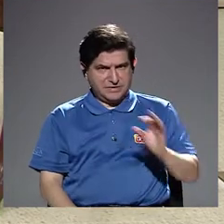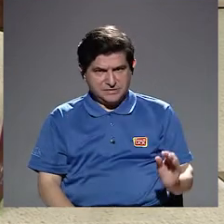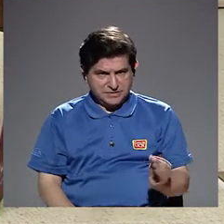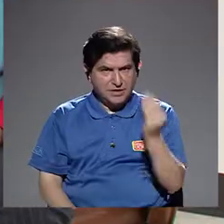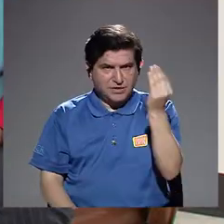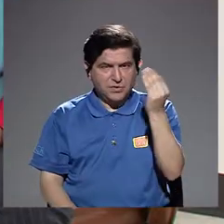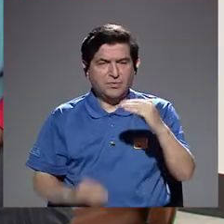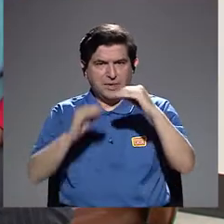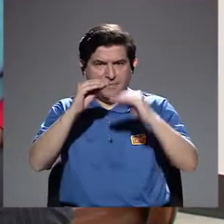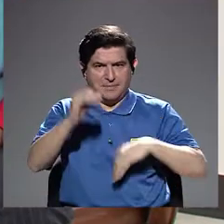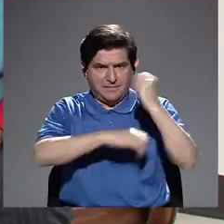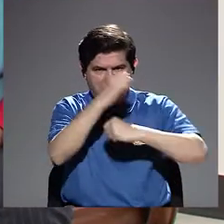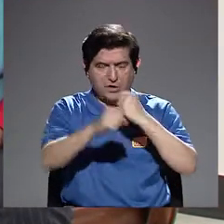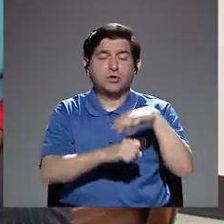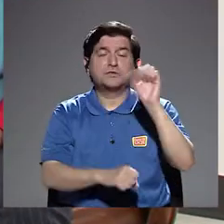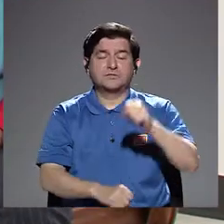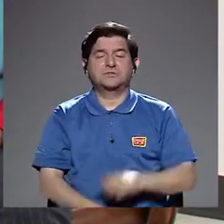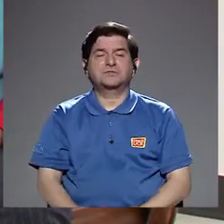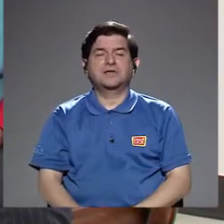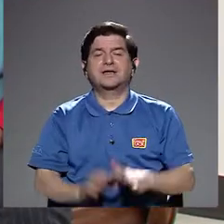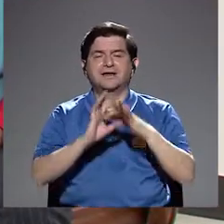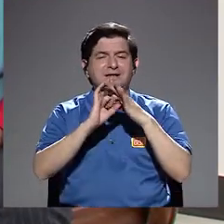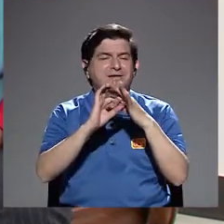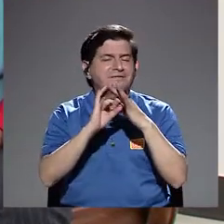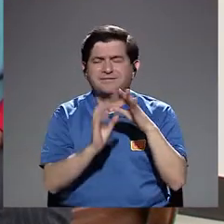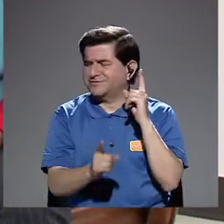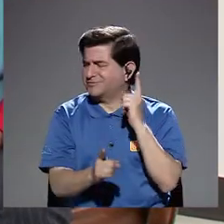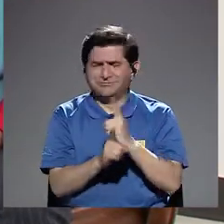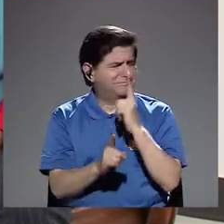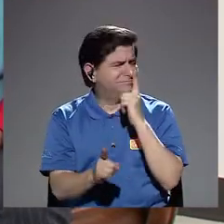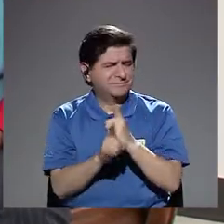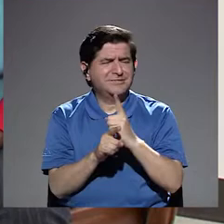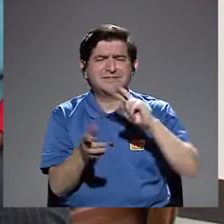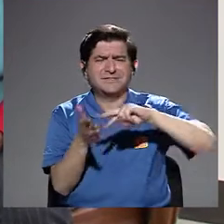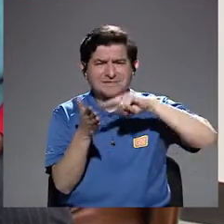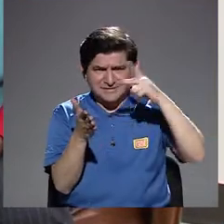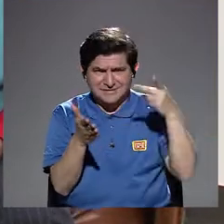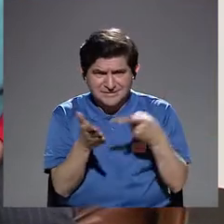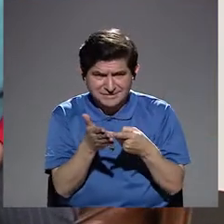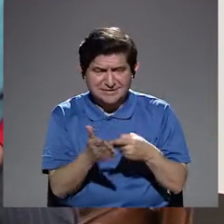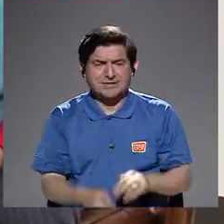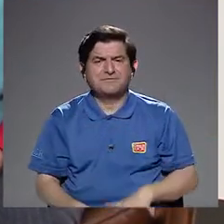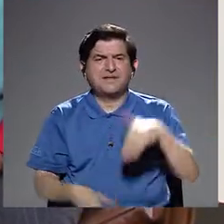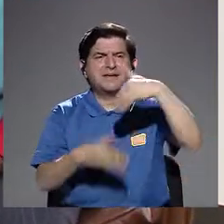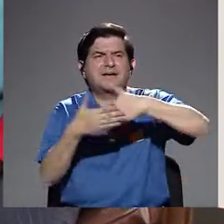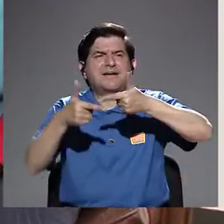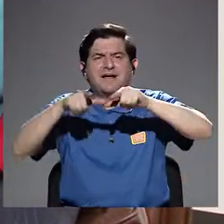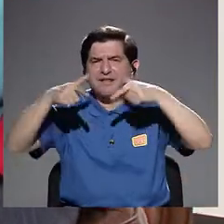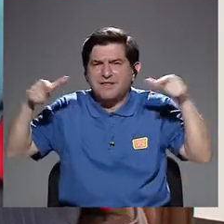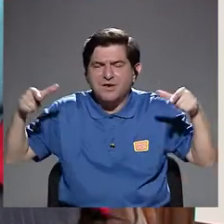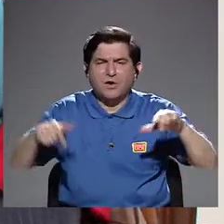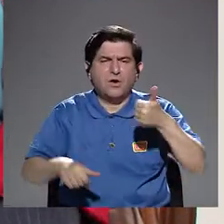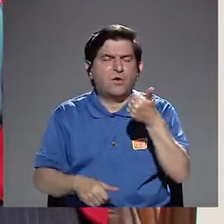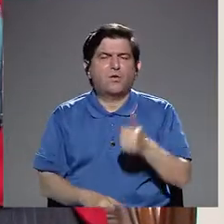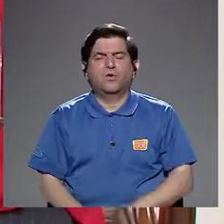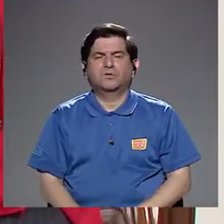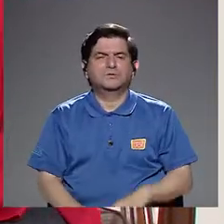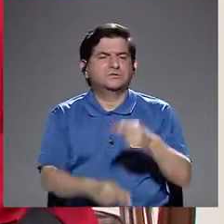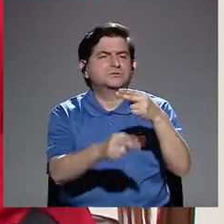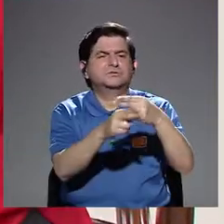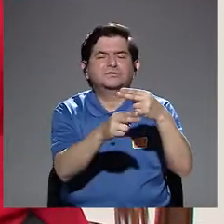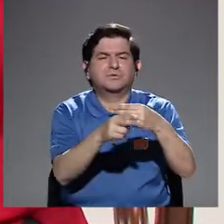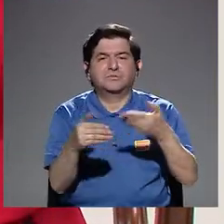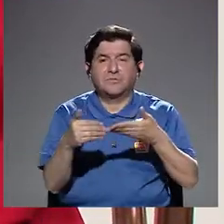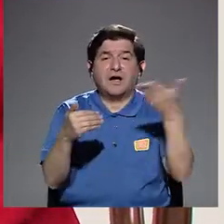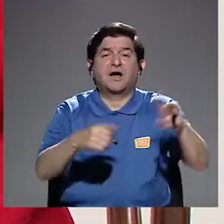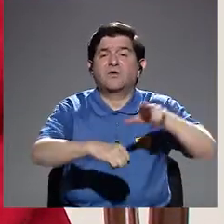Sí, justamente cuando hablamos de relaciones impropias, estamos también poniendo en el lenguaje otra denominación a